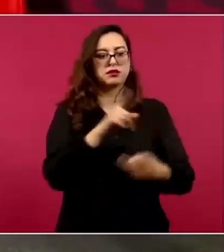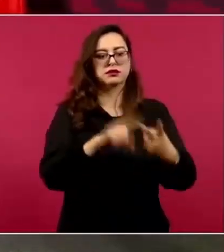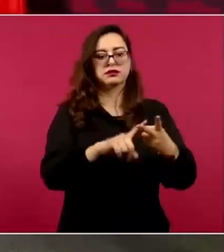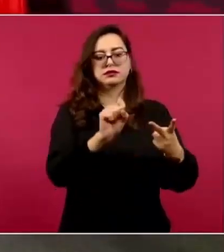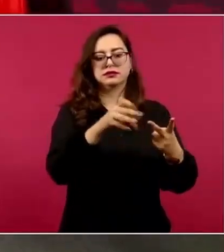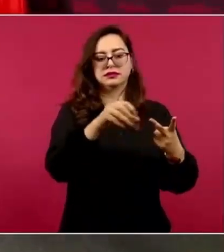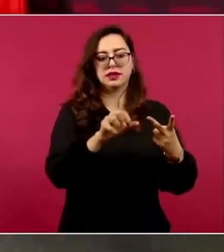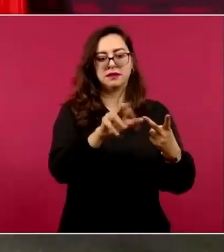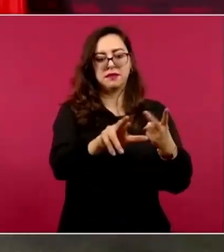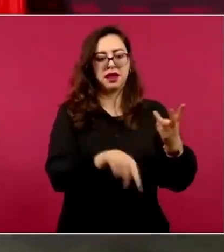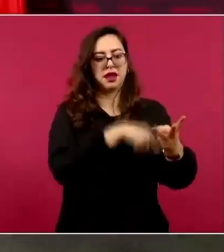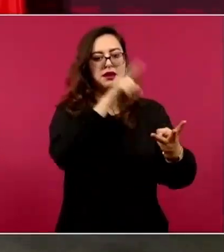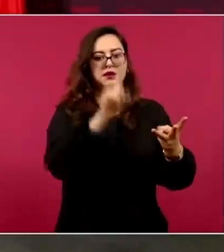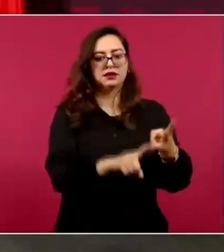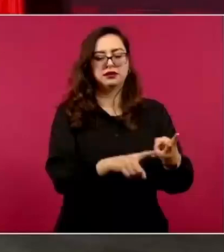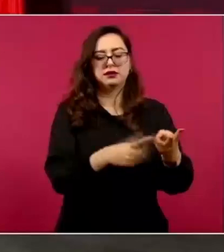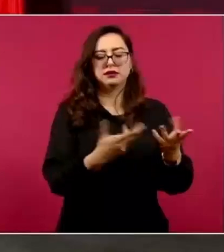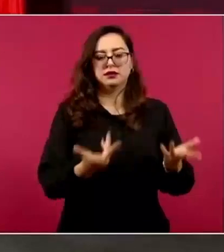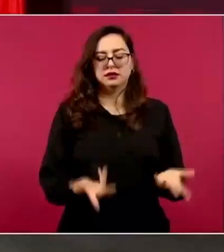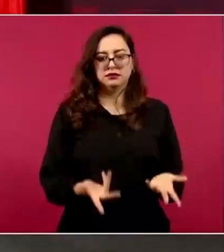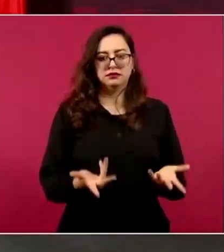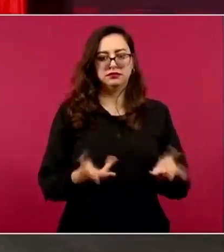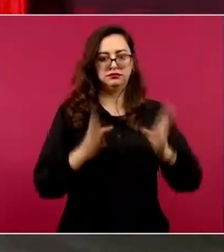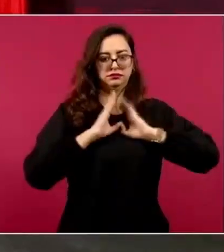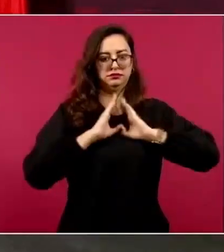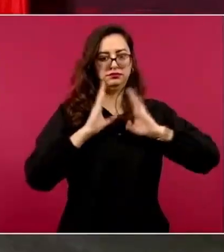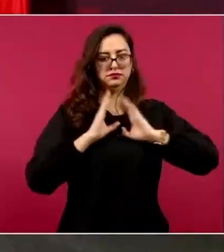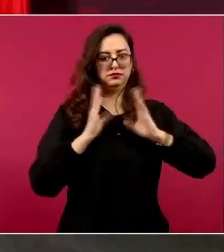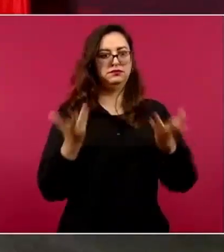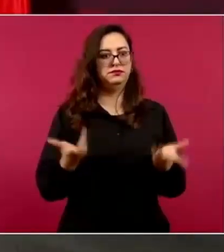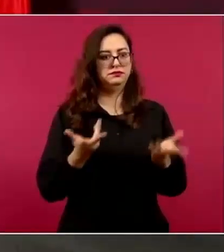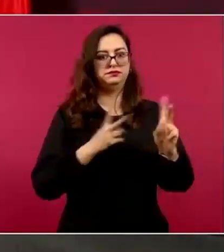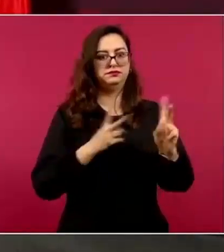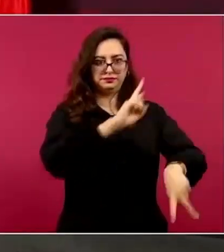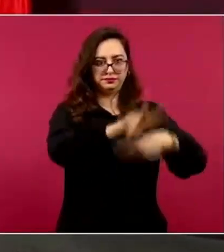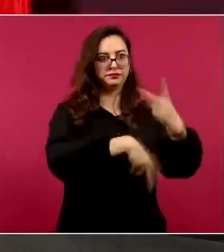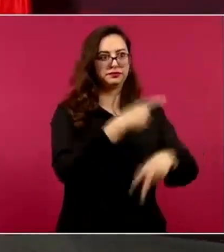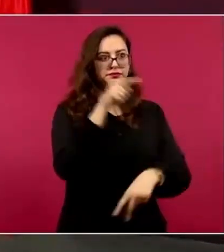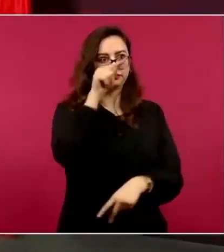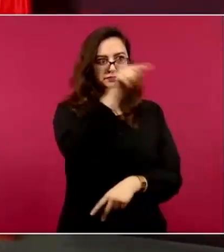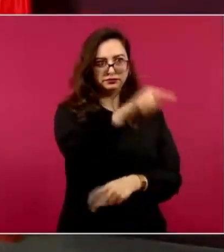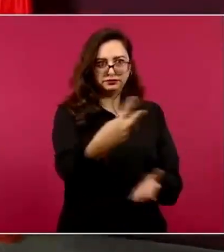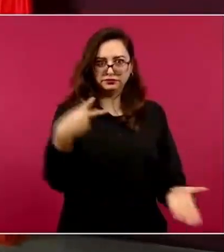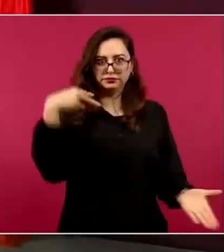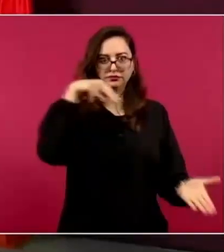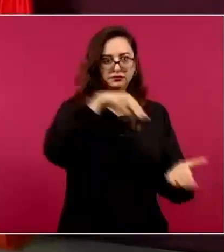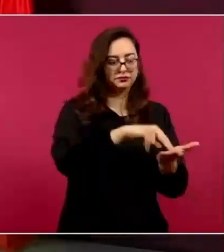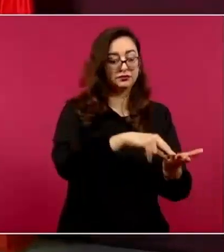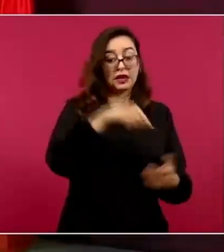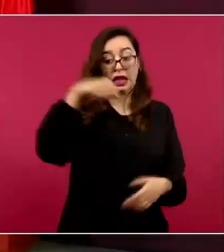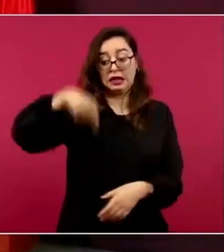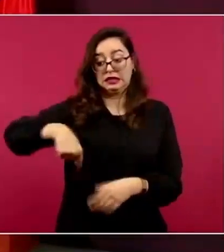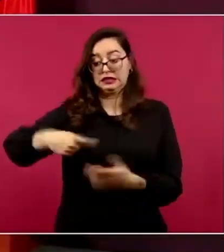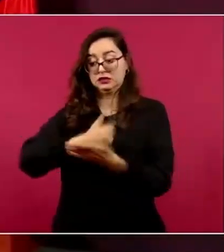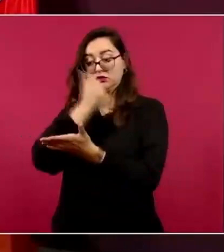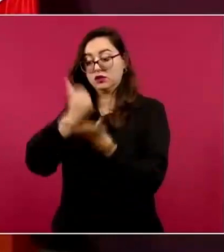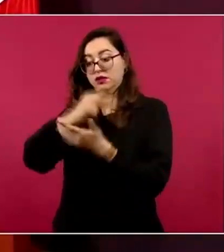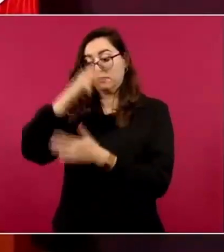Defensa, de la Guardia Nacional. Lo que hacemos aquí todas las mañanas